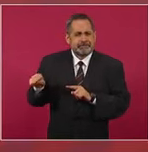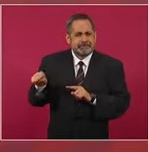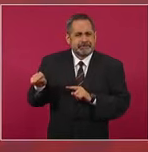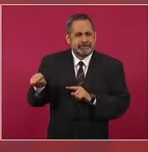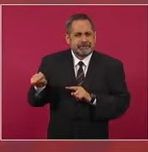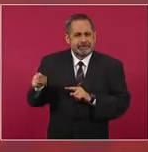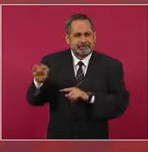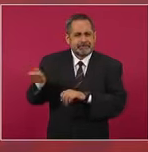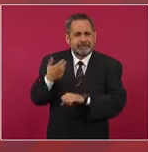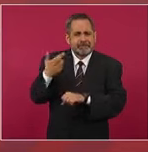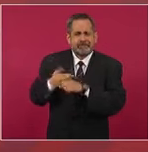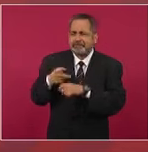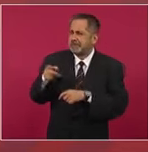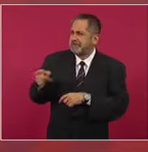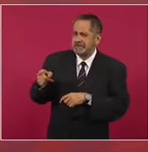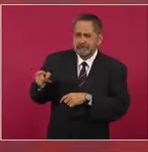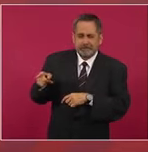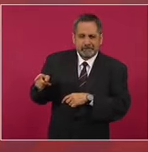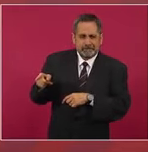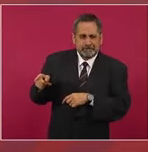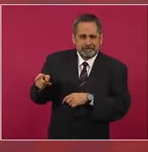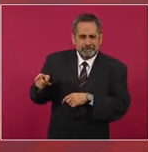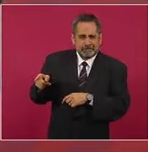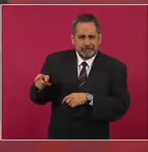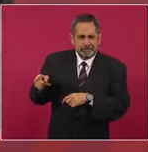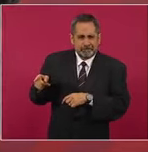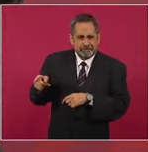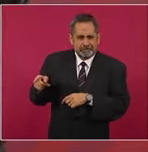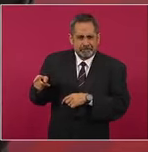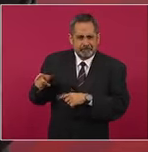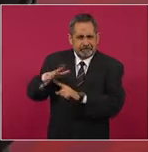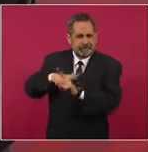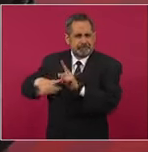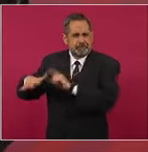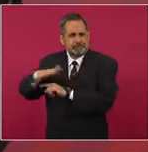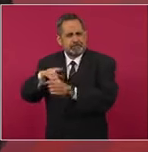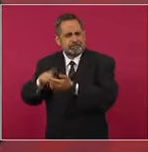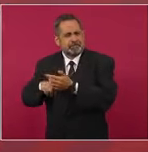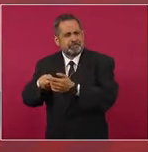el secretario de Medio Ambiente,